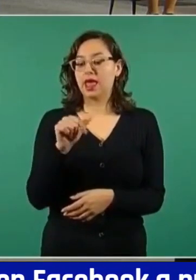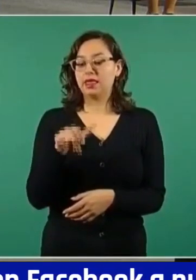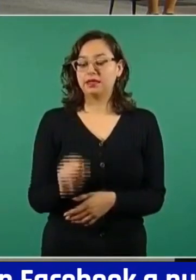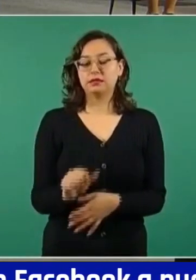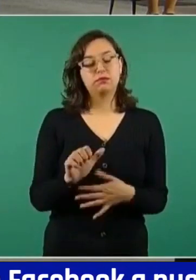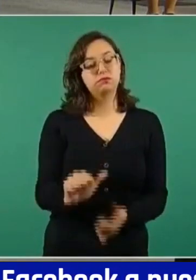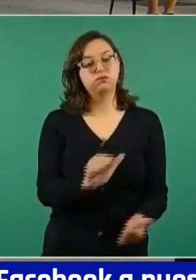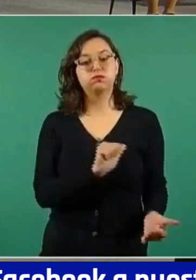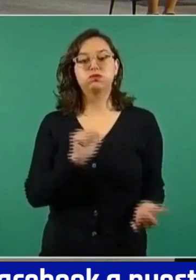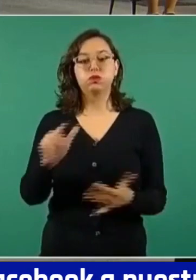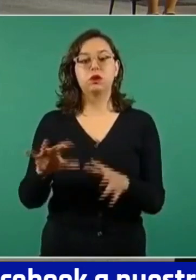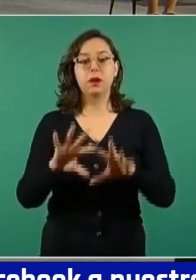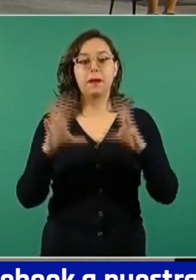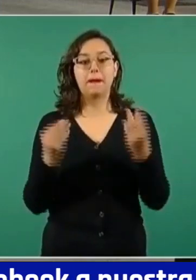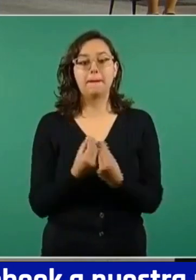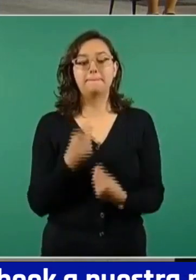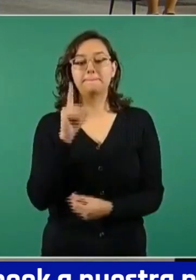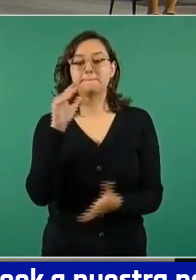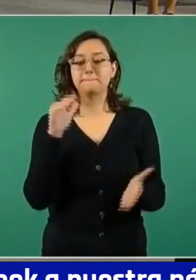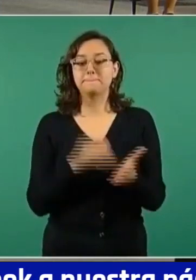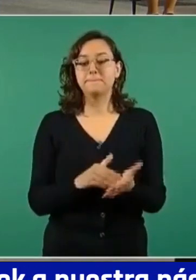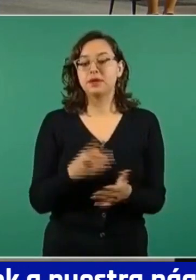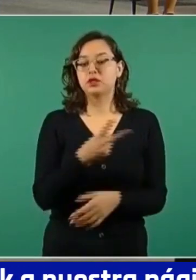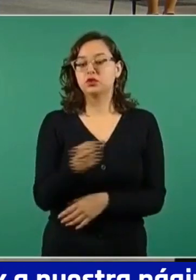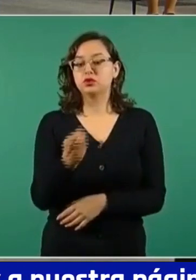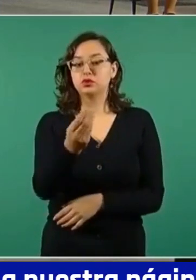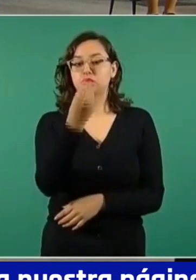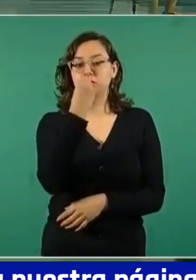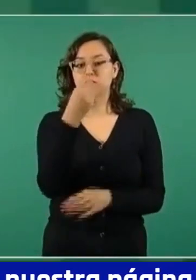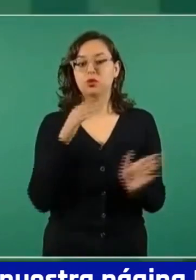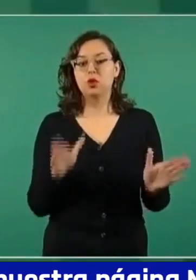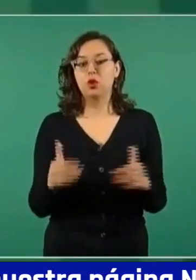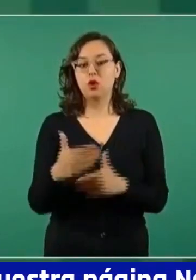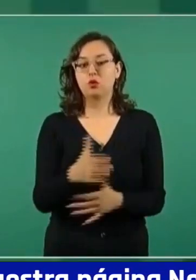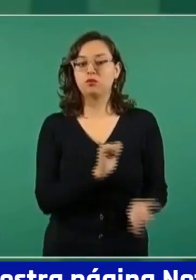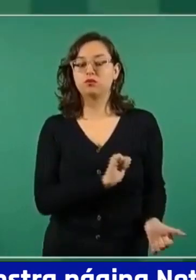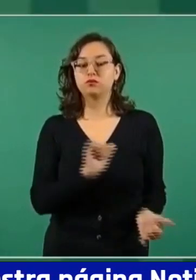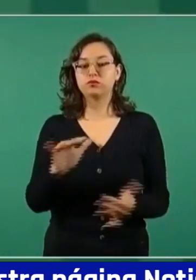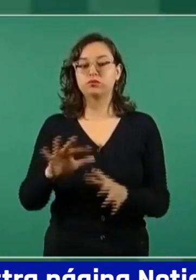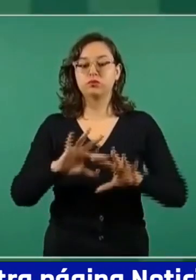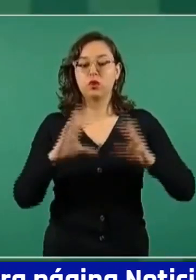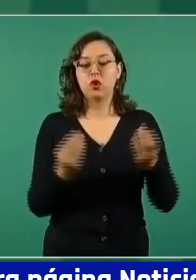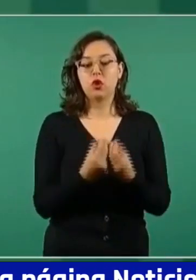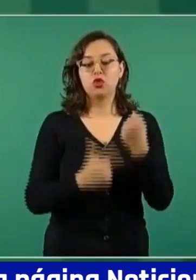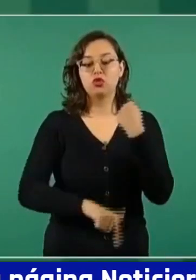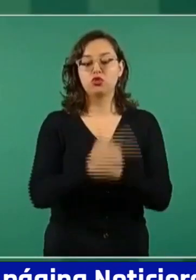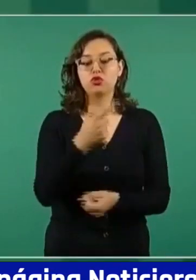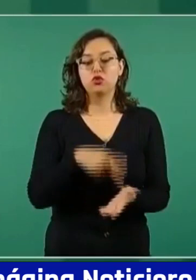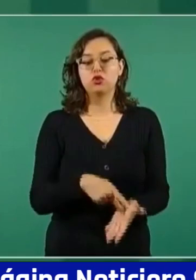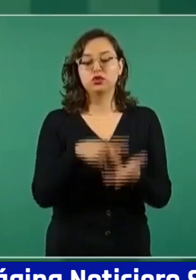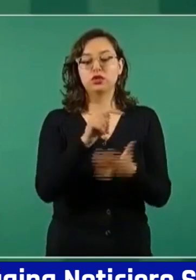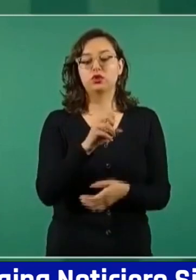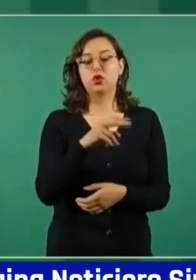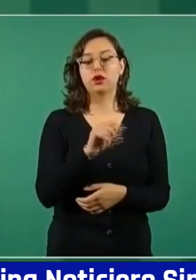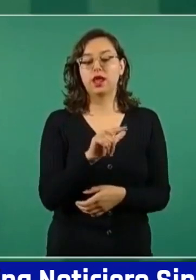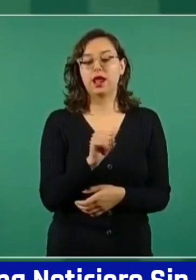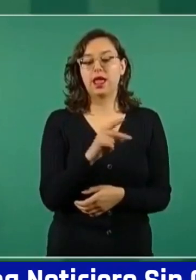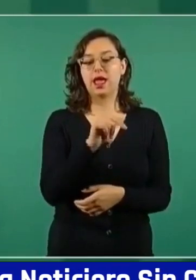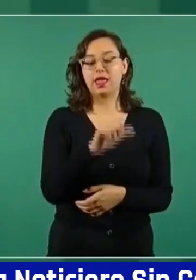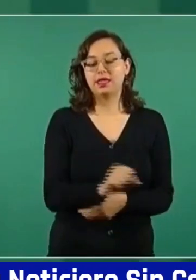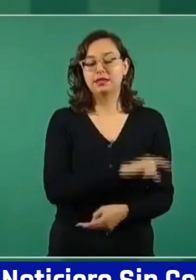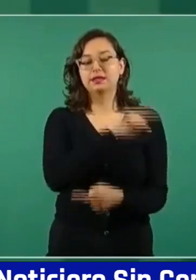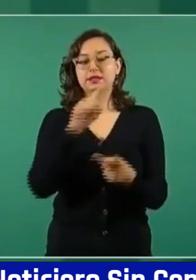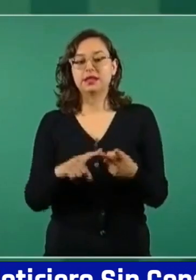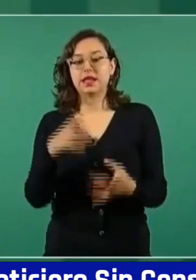consisten en 1.200 despensas que suman 12 toneladas, asimismo dos toneladas de